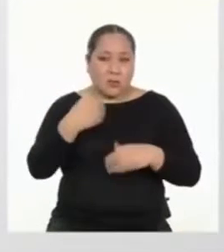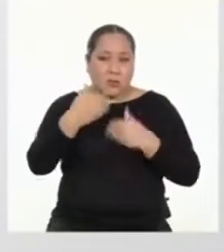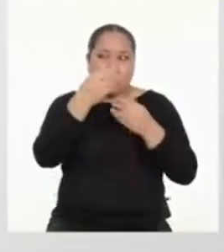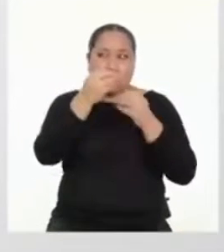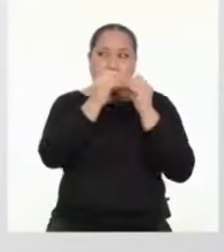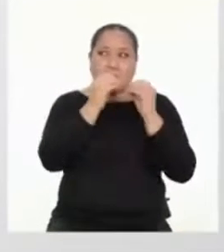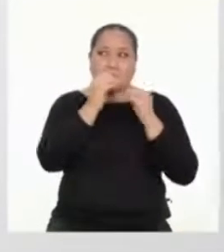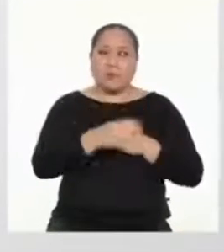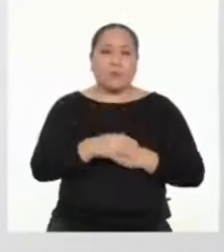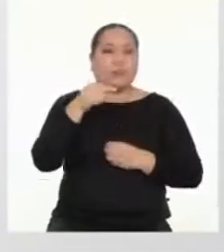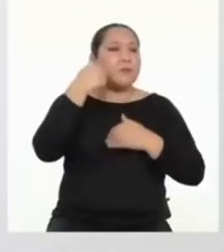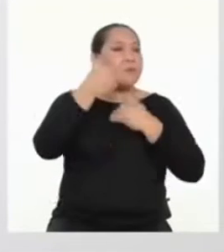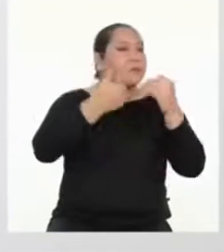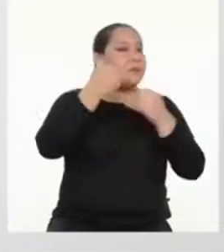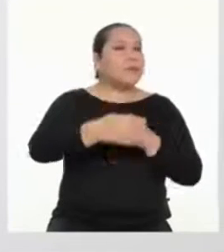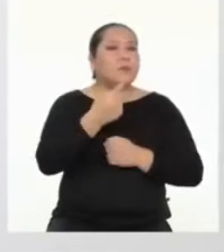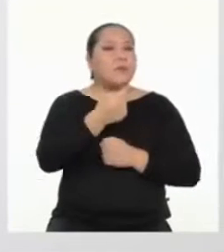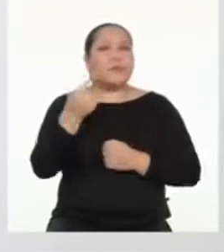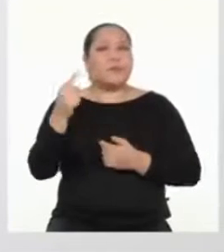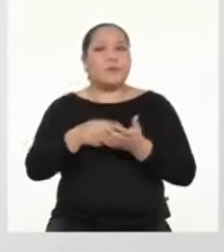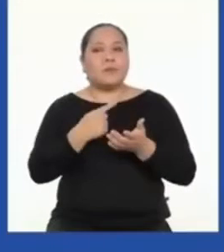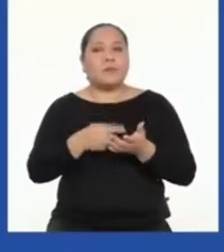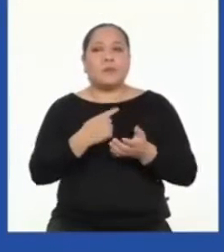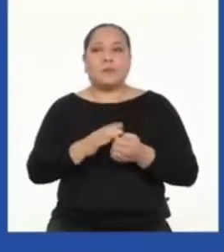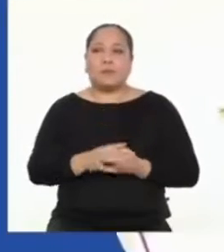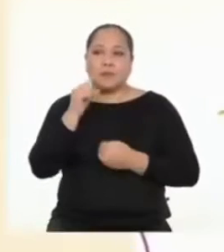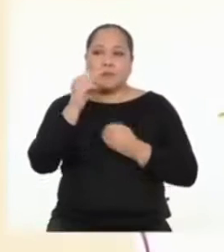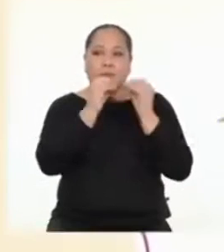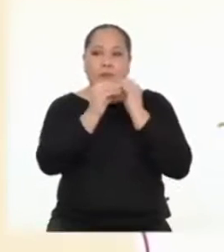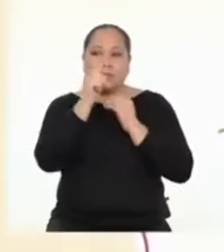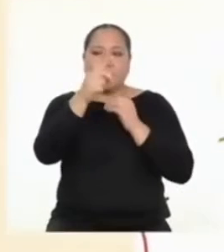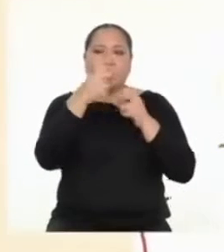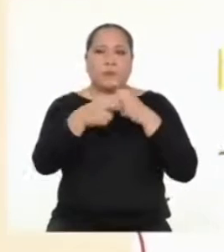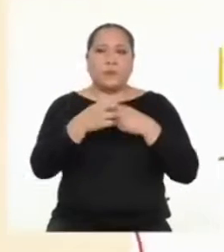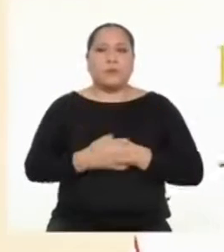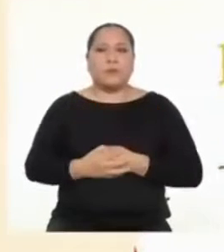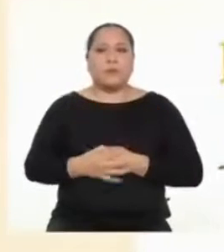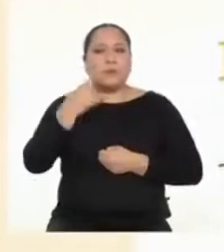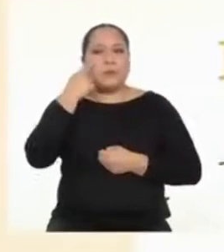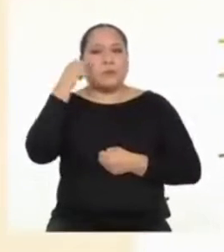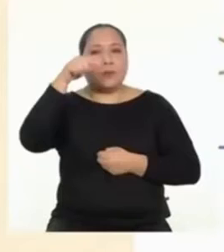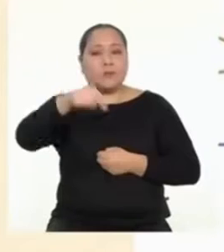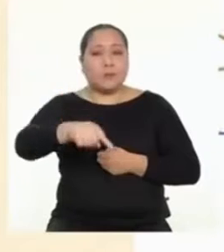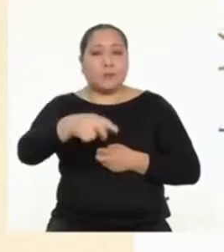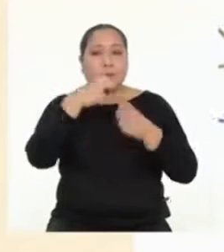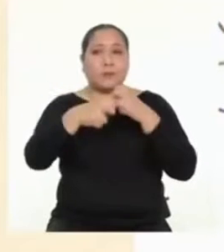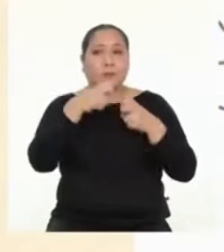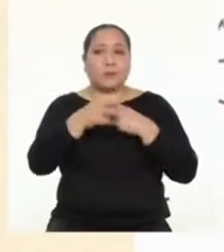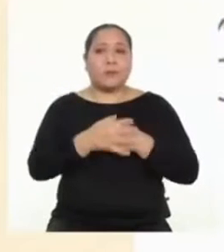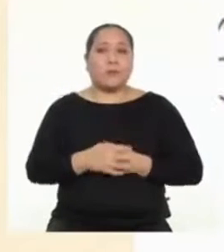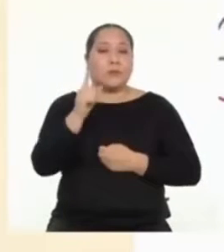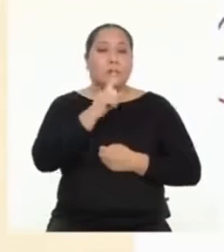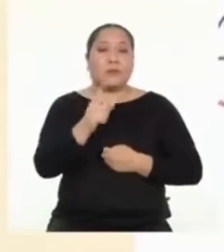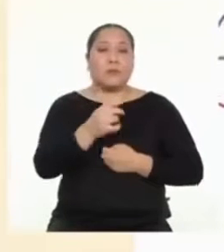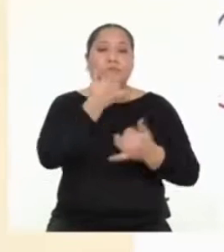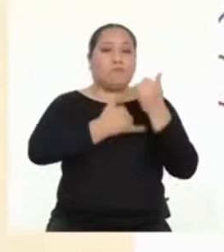pasos que podemos seguir cada vez que nos enfrentemos a un nuevo problema. Conocer bien el problema para no